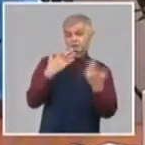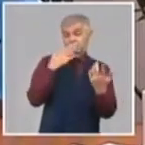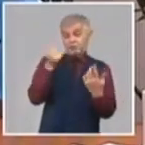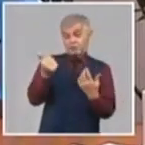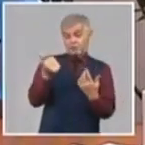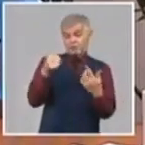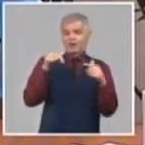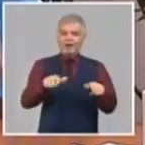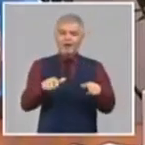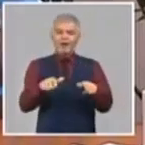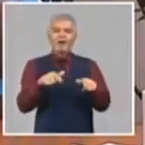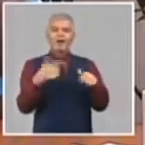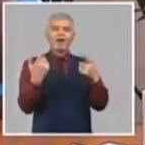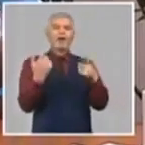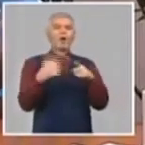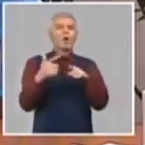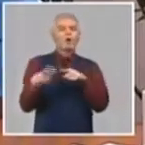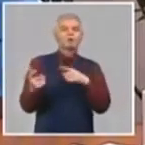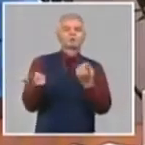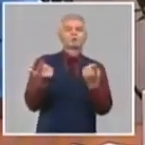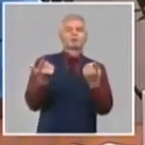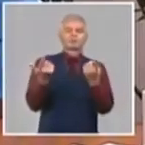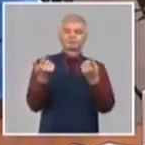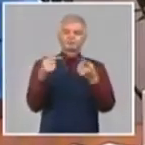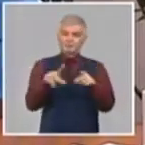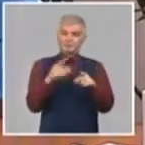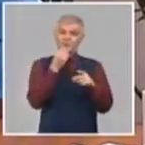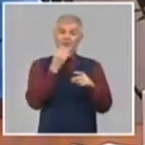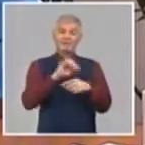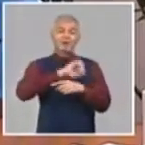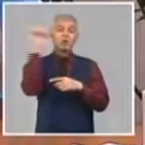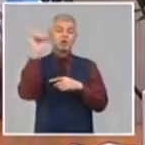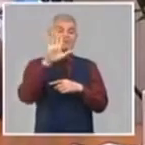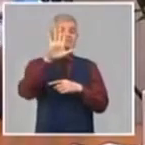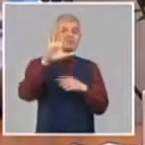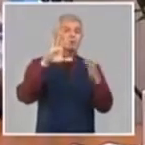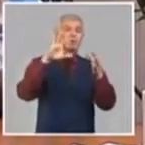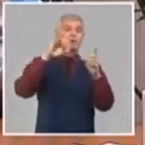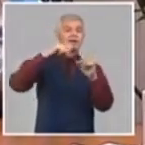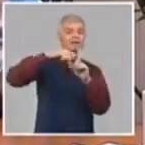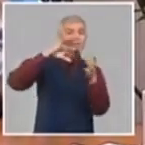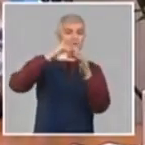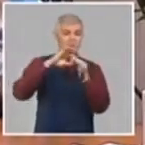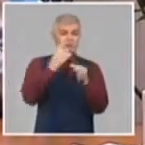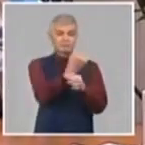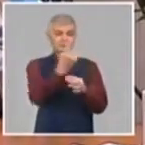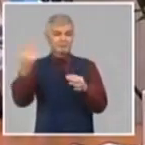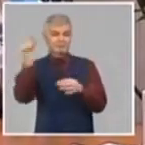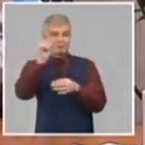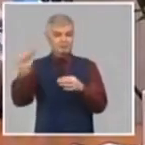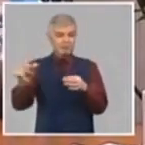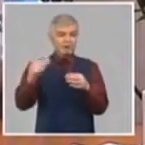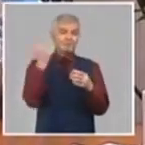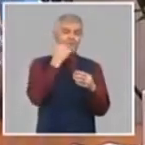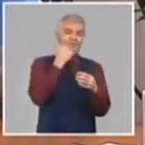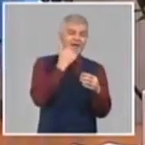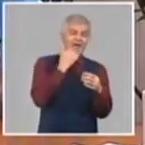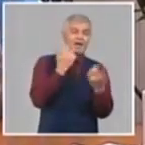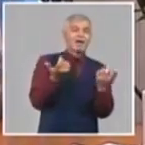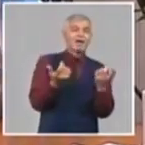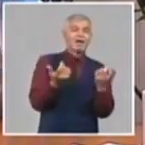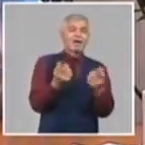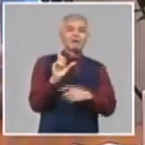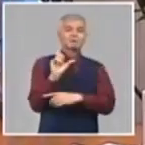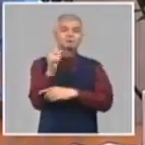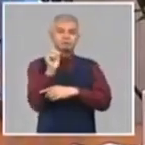los módulos pecuarios, para lograr los 5 kilogramos, no alcanza. Hay que hacer más inversiones en riego y más inversiones